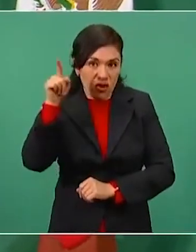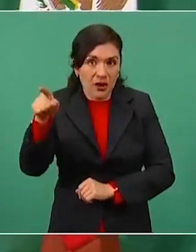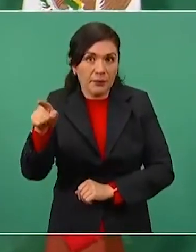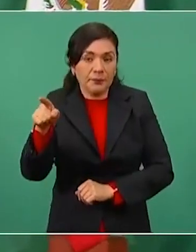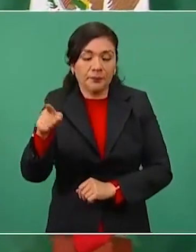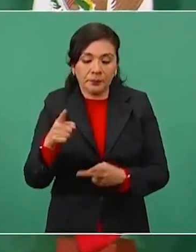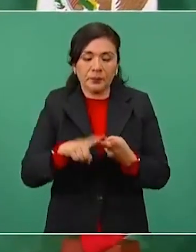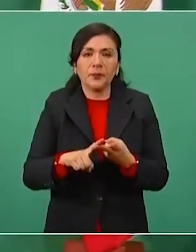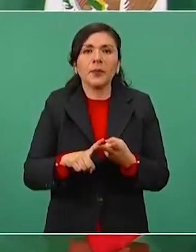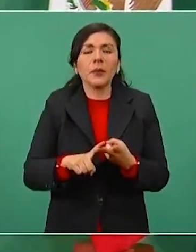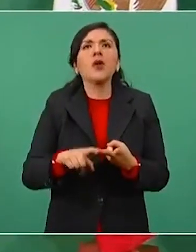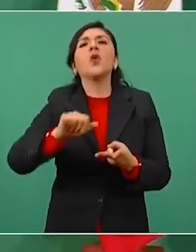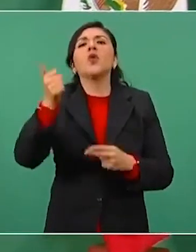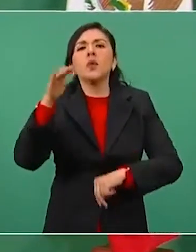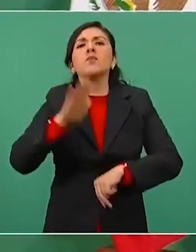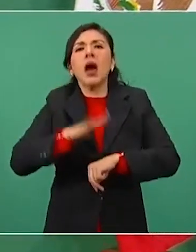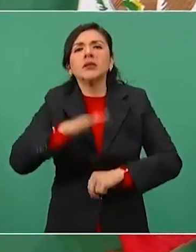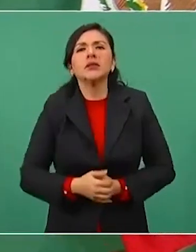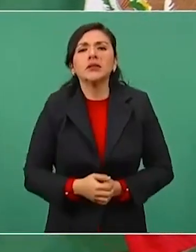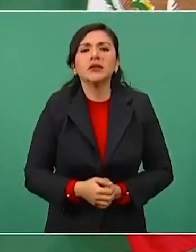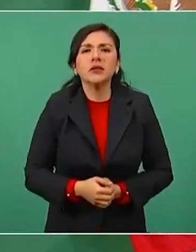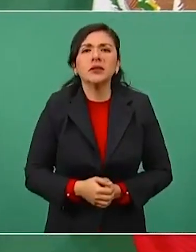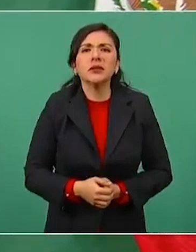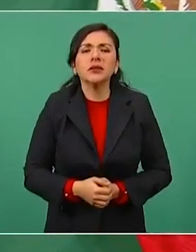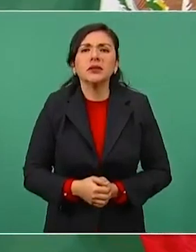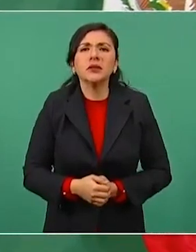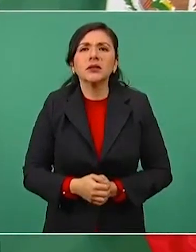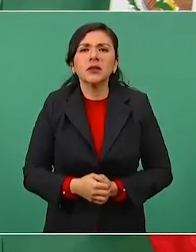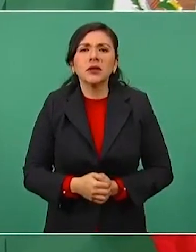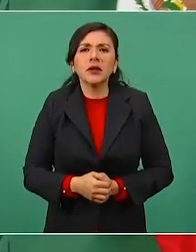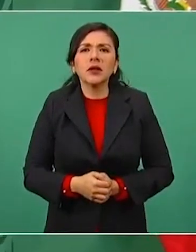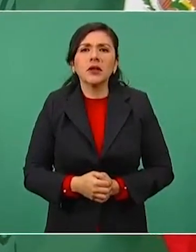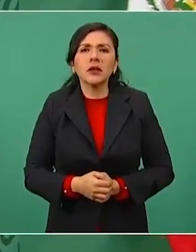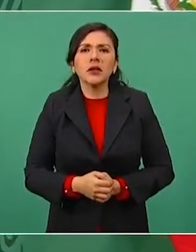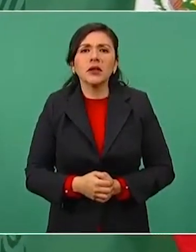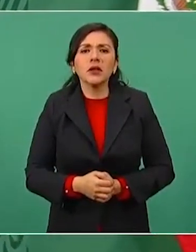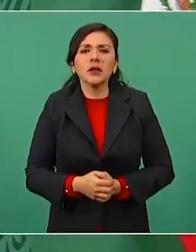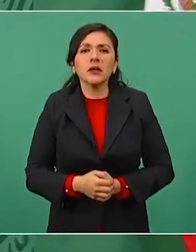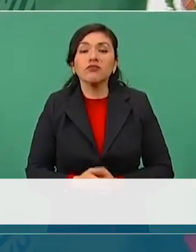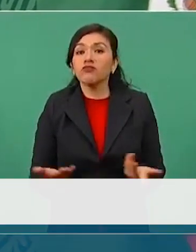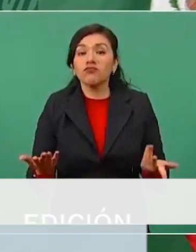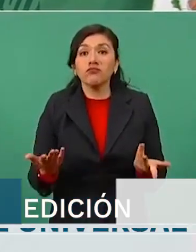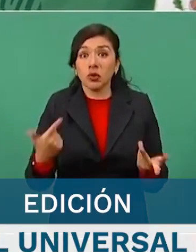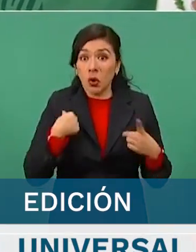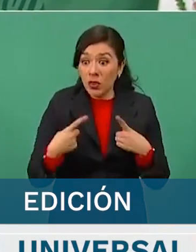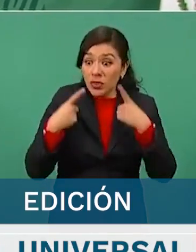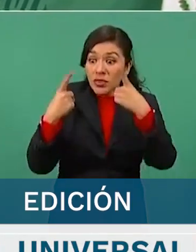¿Qué más? Bueno, no hemos dado